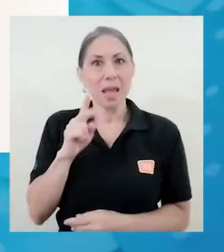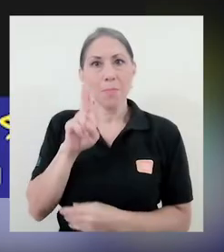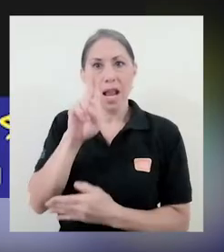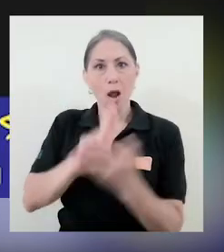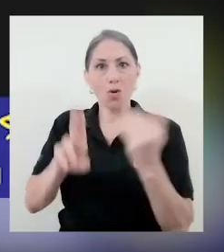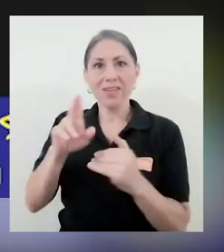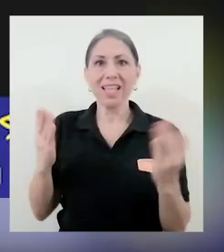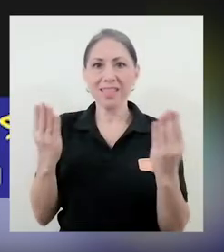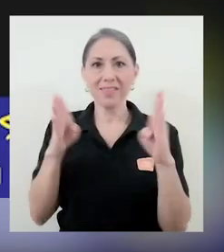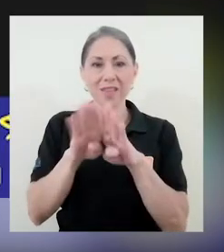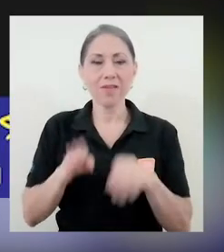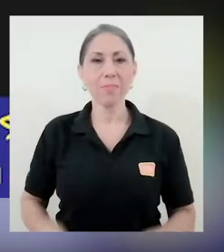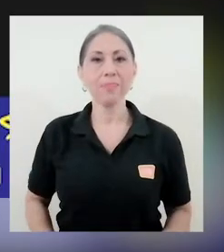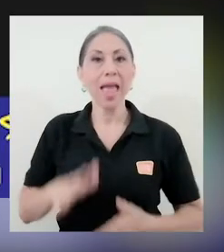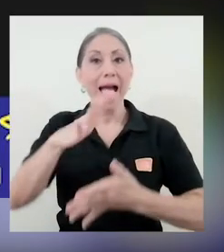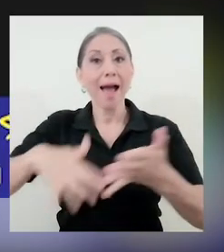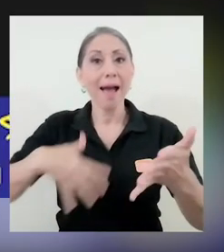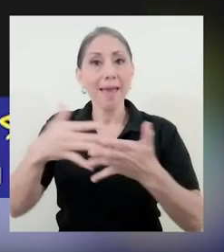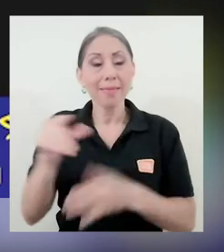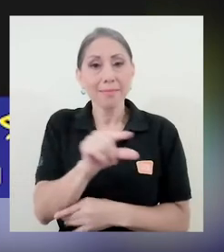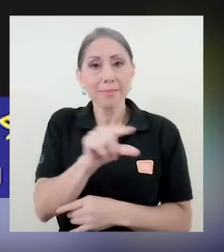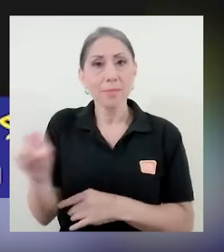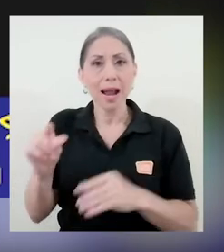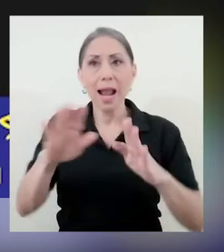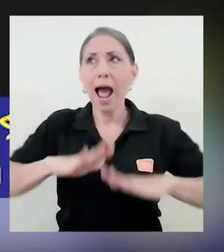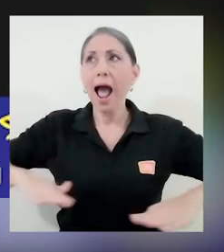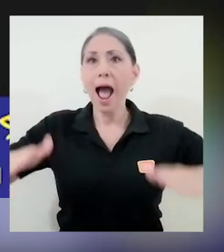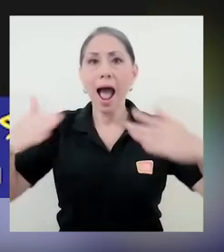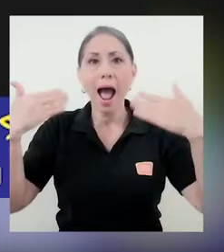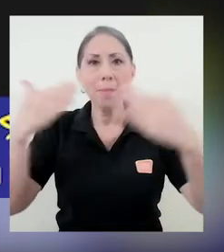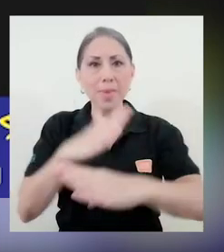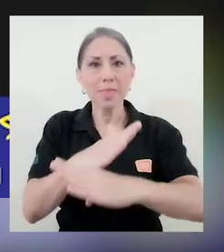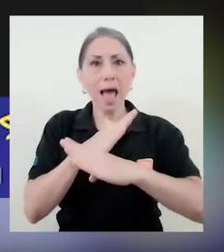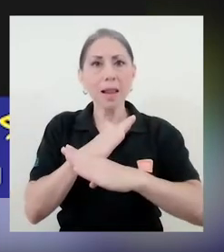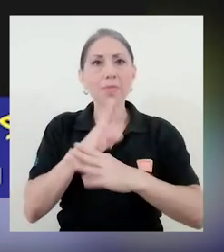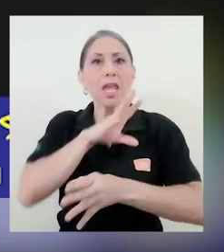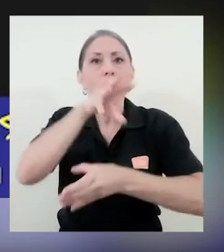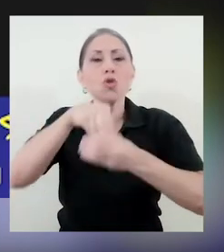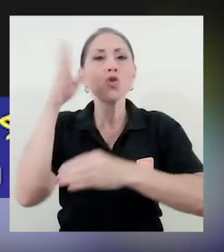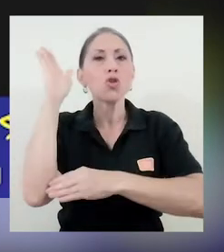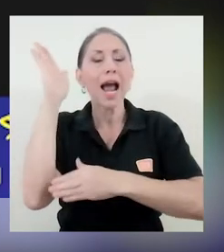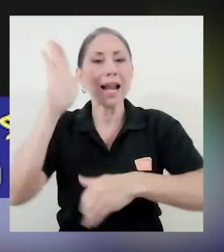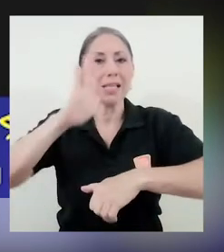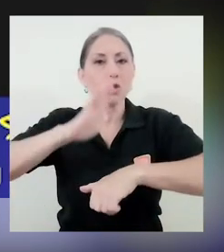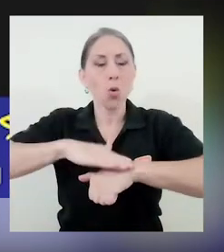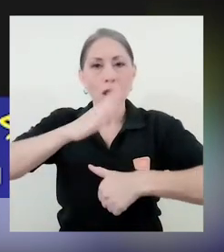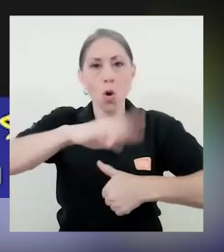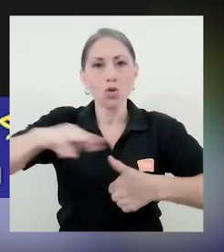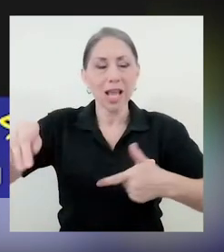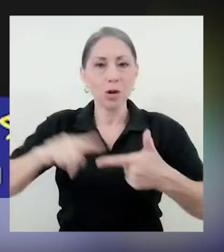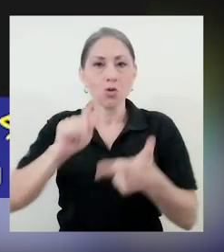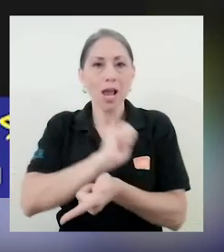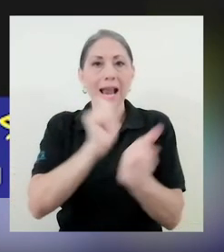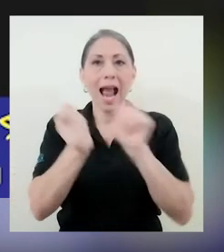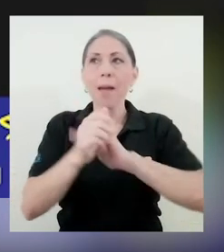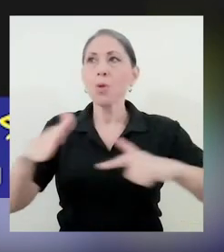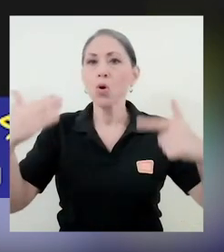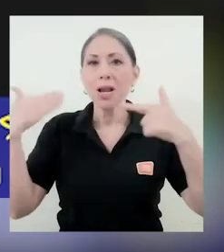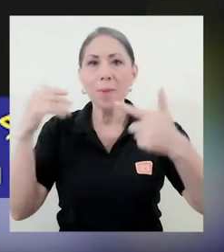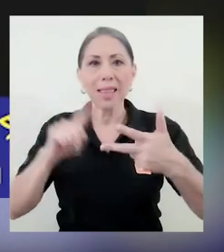campus. La agenda de la Semana Ambiental incluyó charlas sobre océanos, el cambio climático,